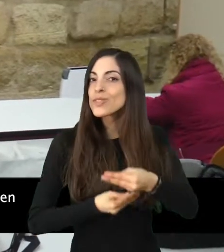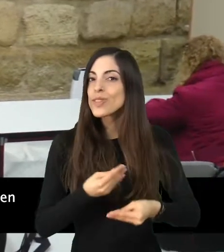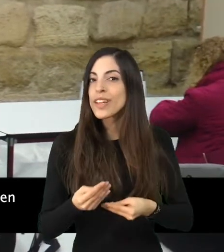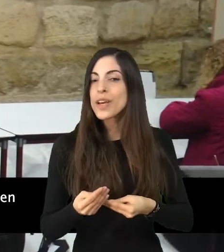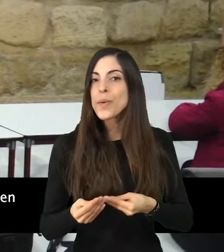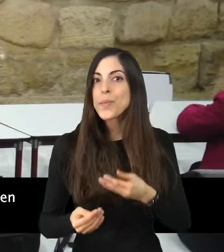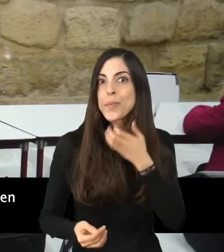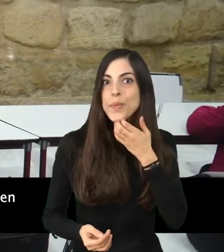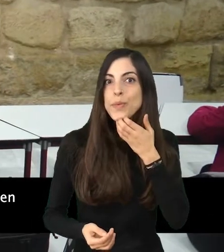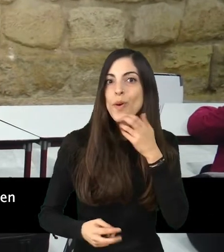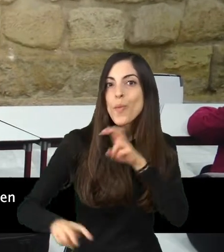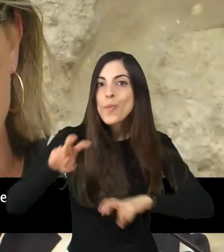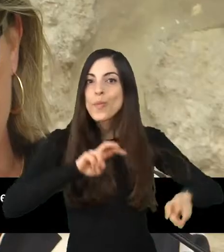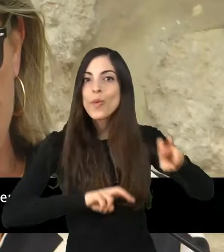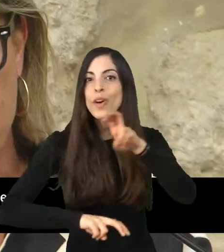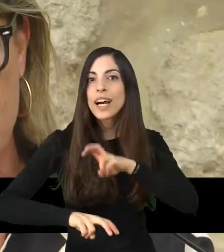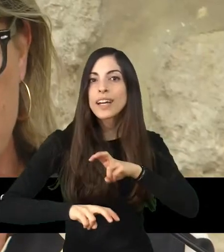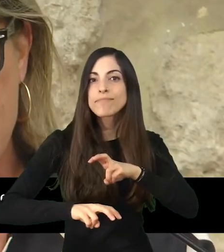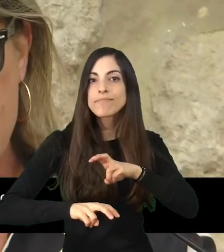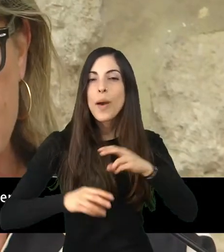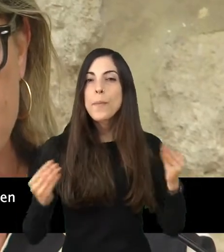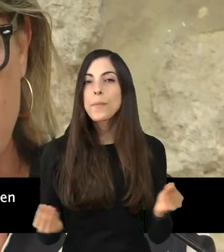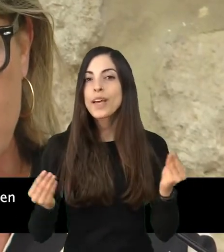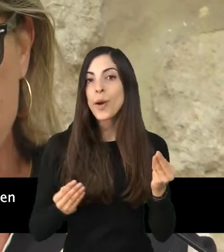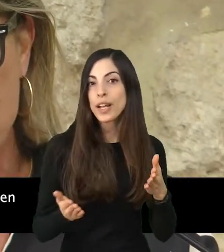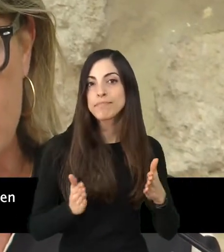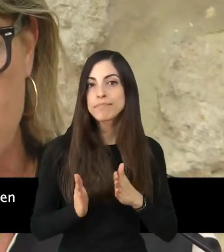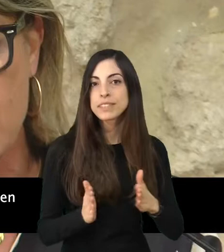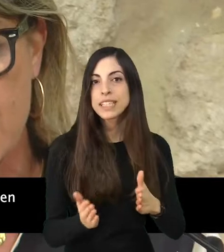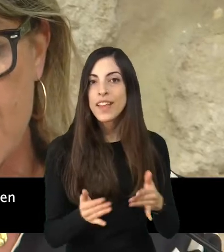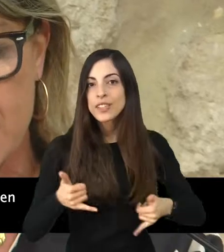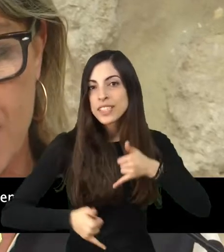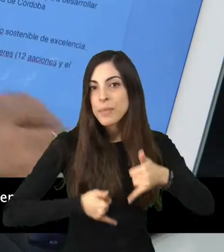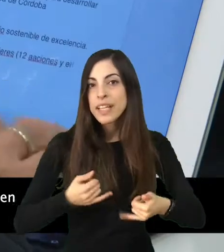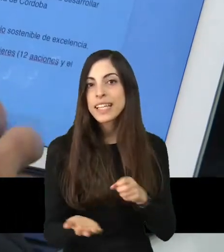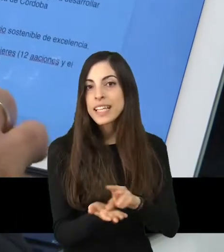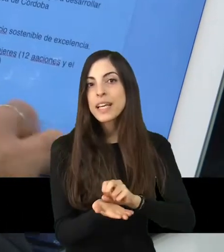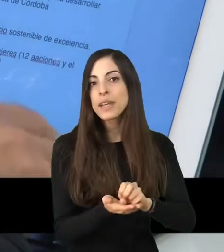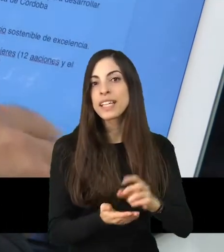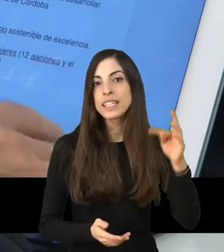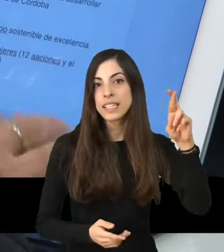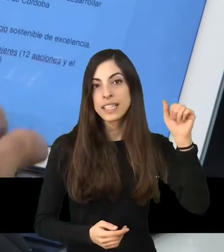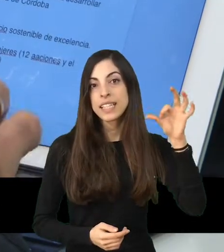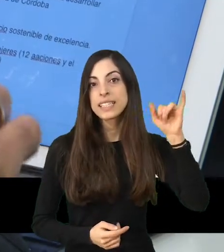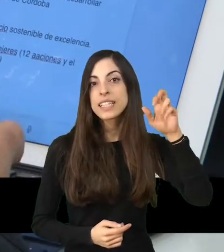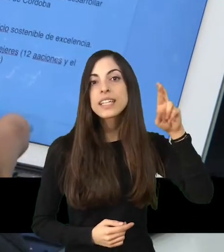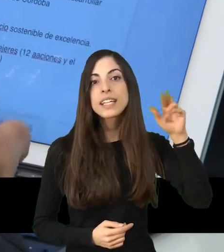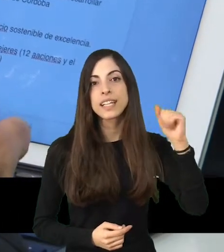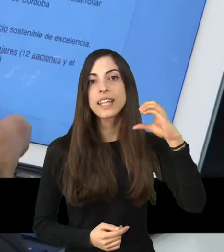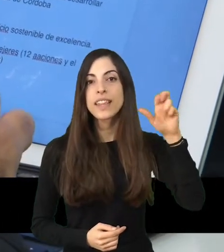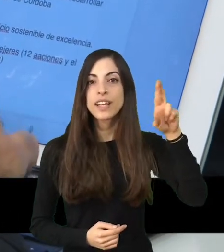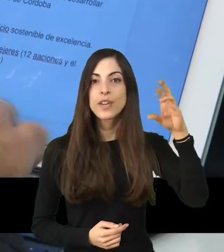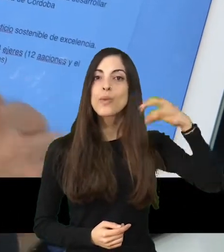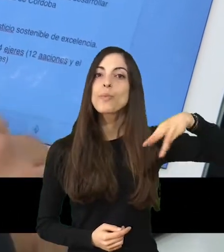Entre las actuaciones se buscará potenciar los senderos en bici y a pie en Trasierra y Cerro Muriano, generar infraestructuras